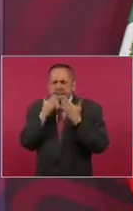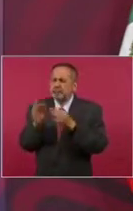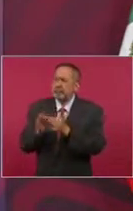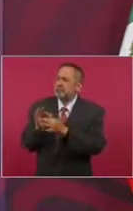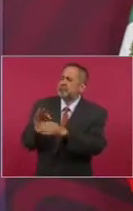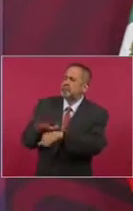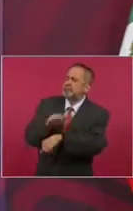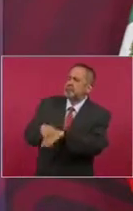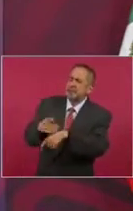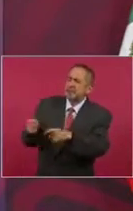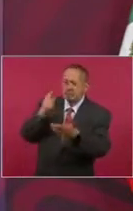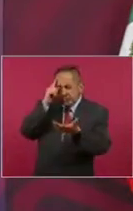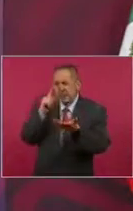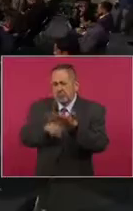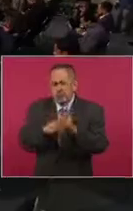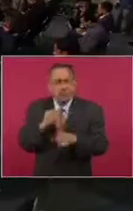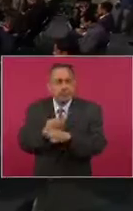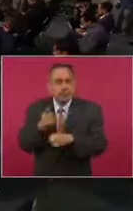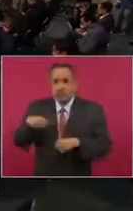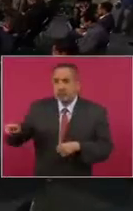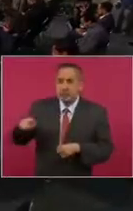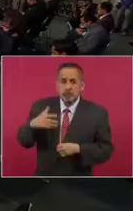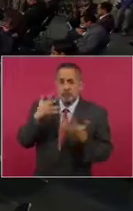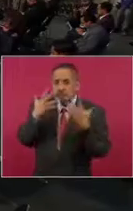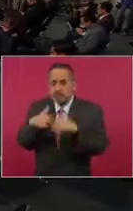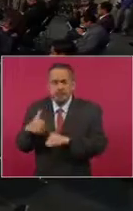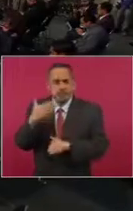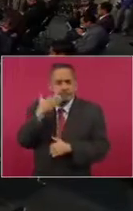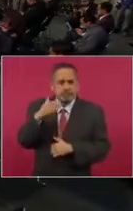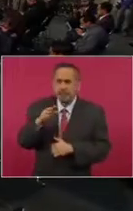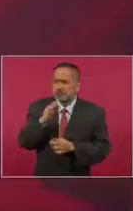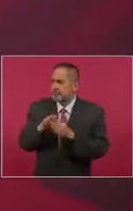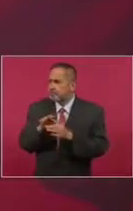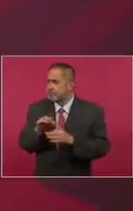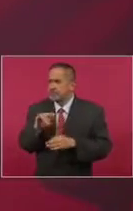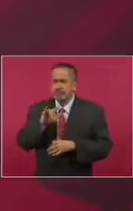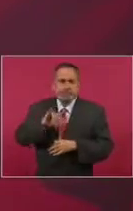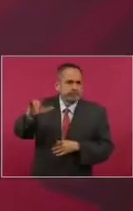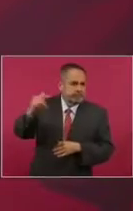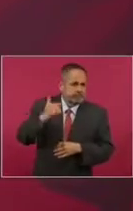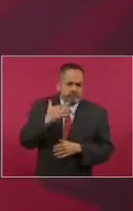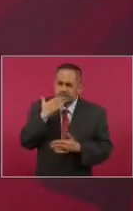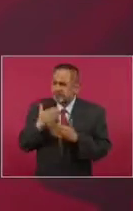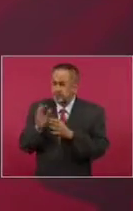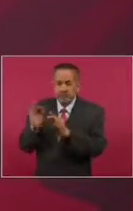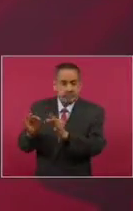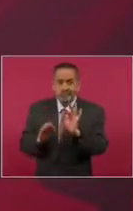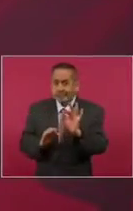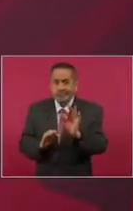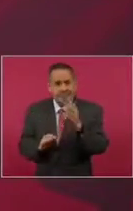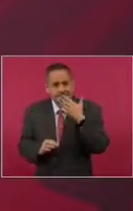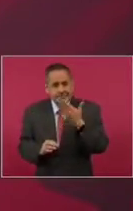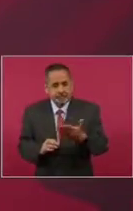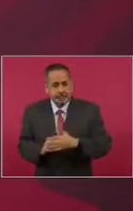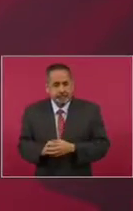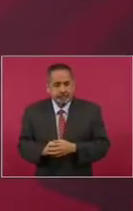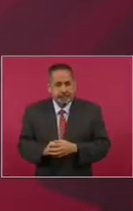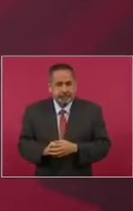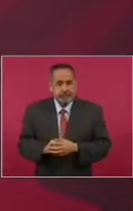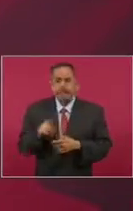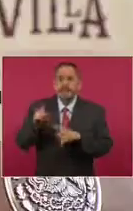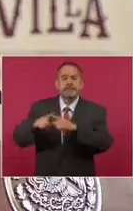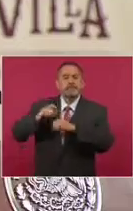funcionando muy bien el aeropuerto a partir de que lo está